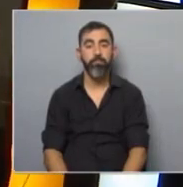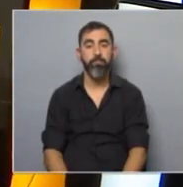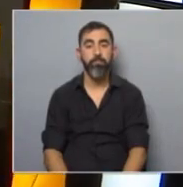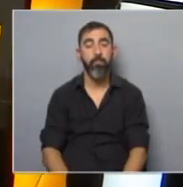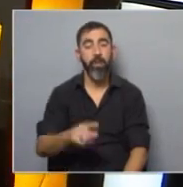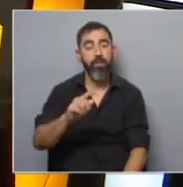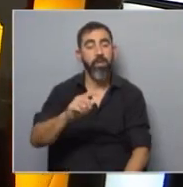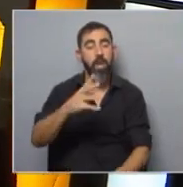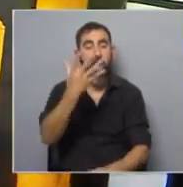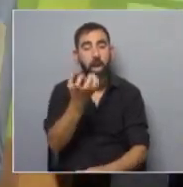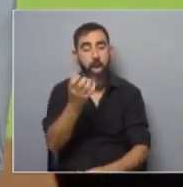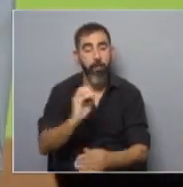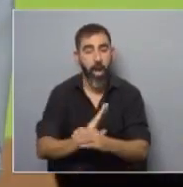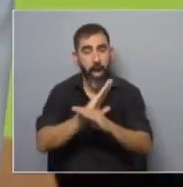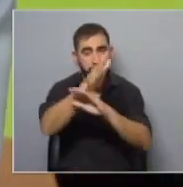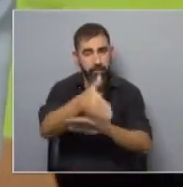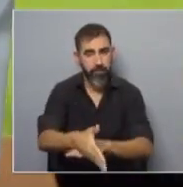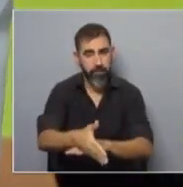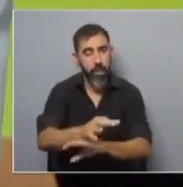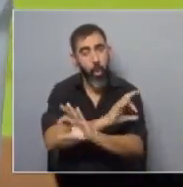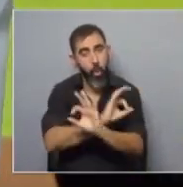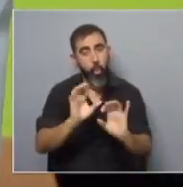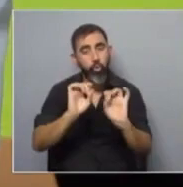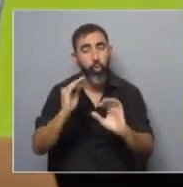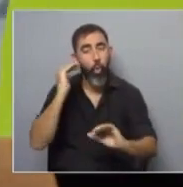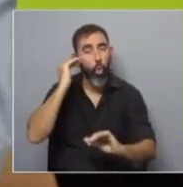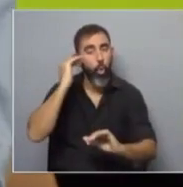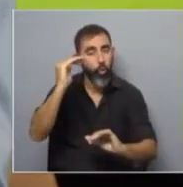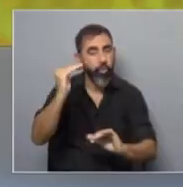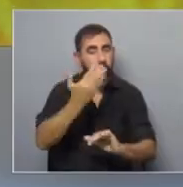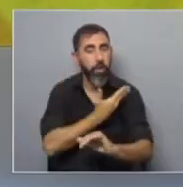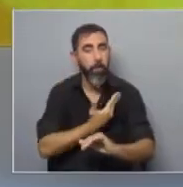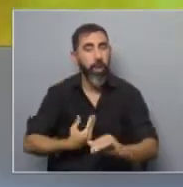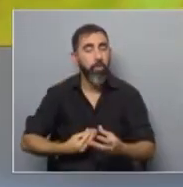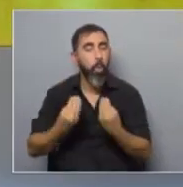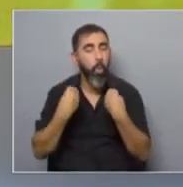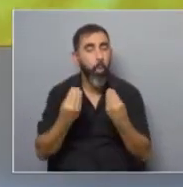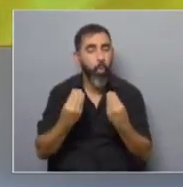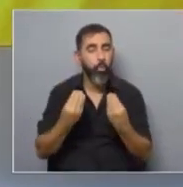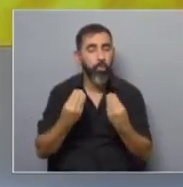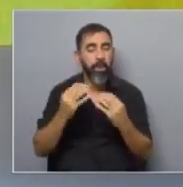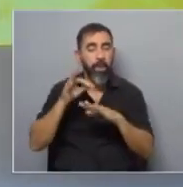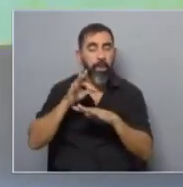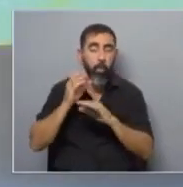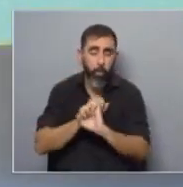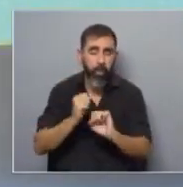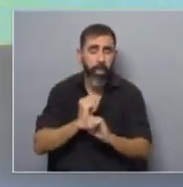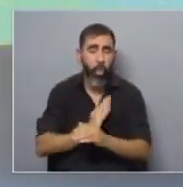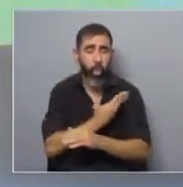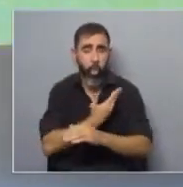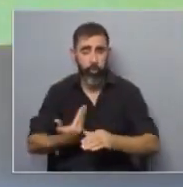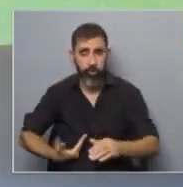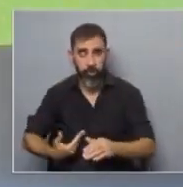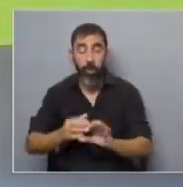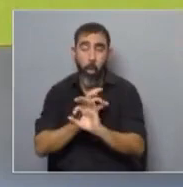¿Esta plataforma es accesible para cualquiera o solo está orientada para docentes? ¿Cómo se accede, Daniela? Está orientada para docentes, pero se puede acceder.